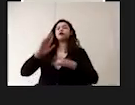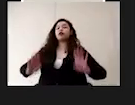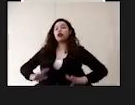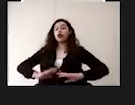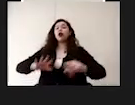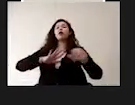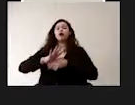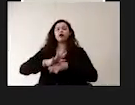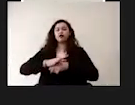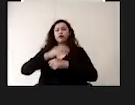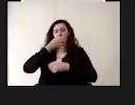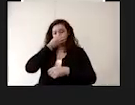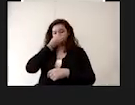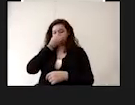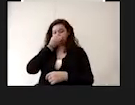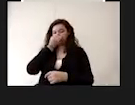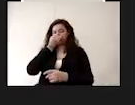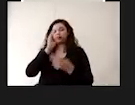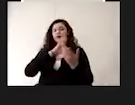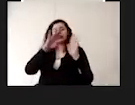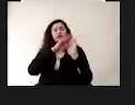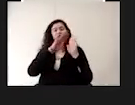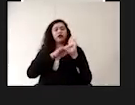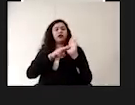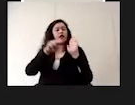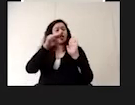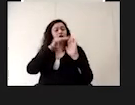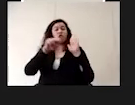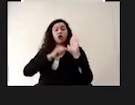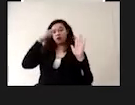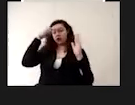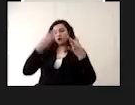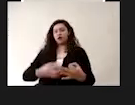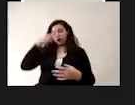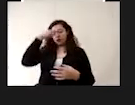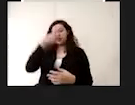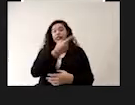están estipuladas en la norma oficial mexicana 127.